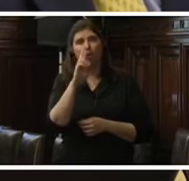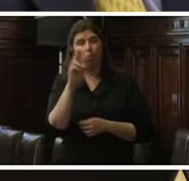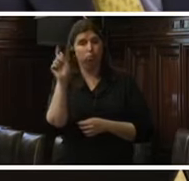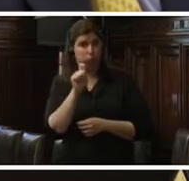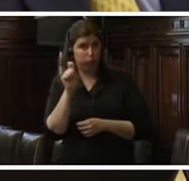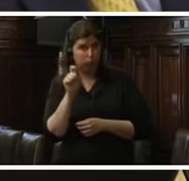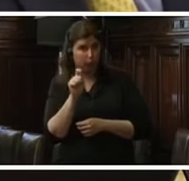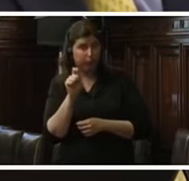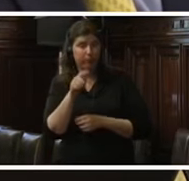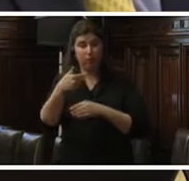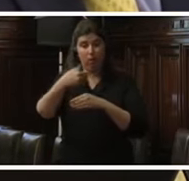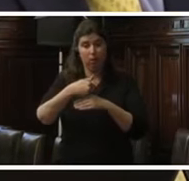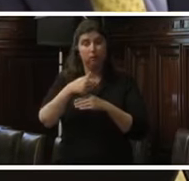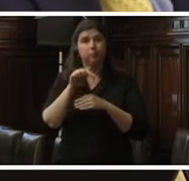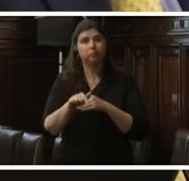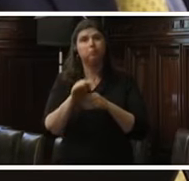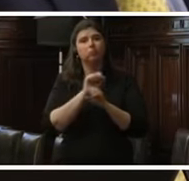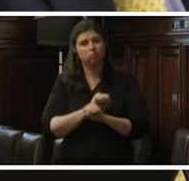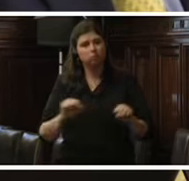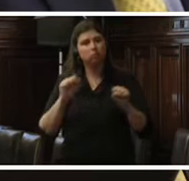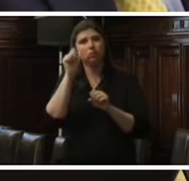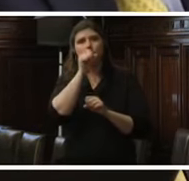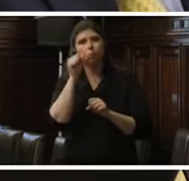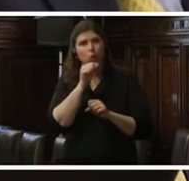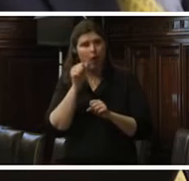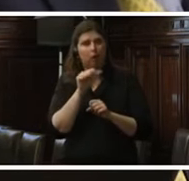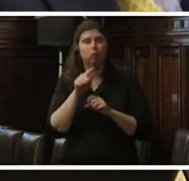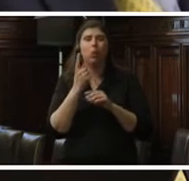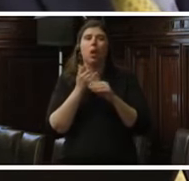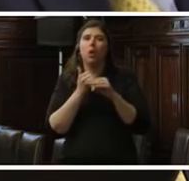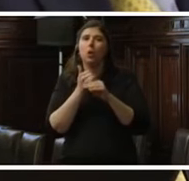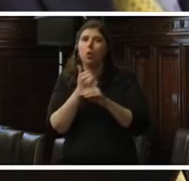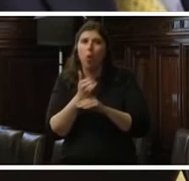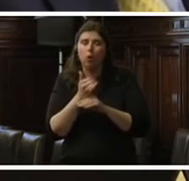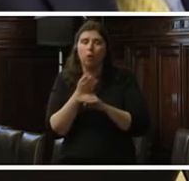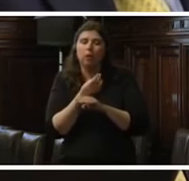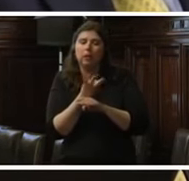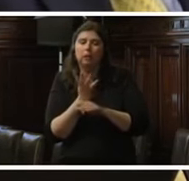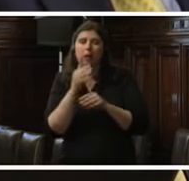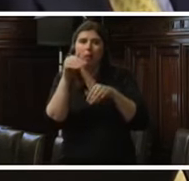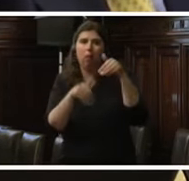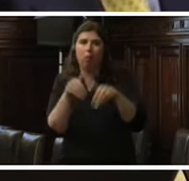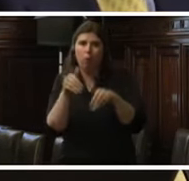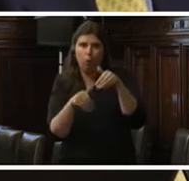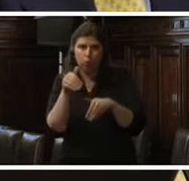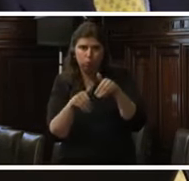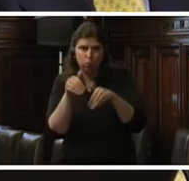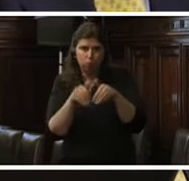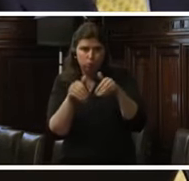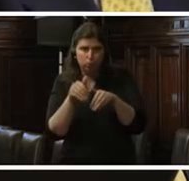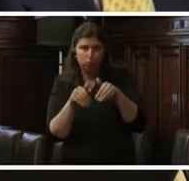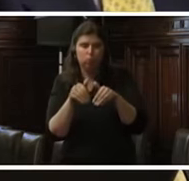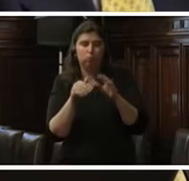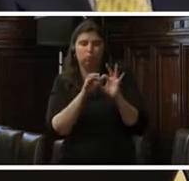pedido que solicitaba se subsane de oficio un error en el cómputo de votos en un habeas corpus vinculados